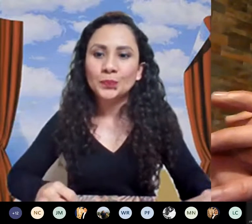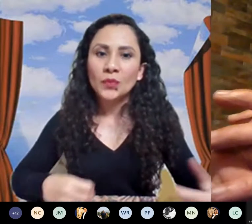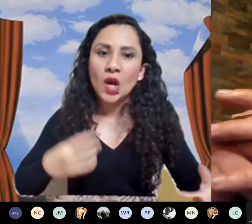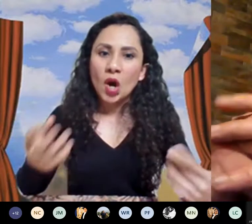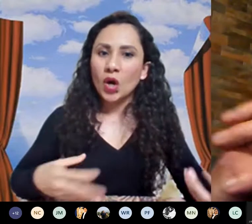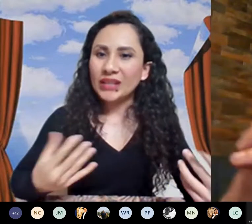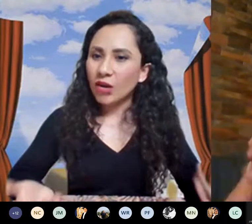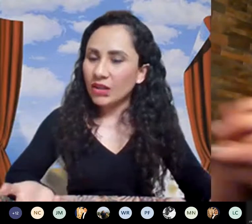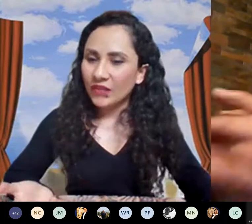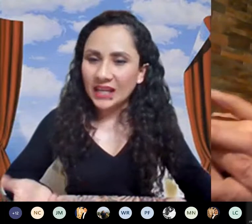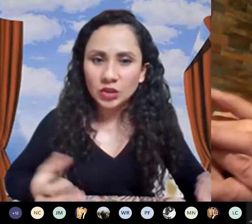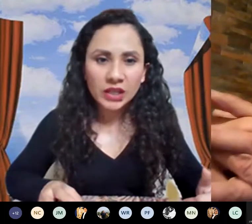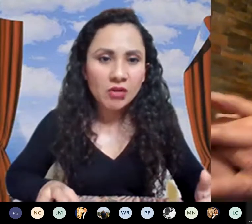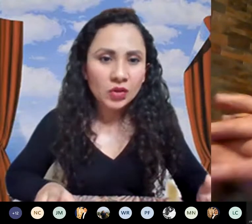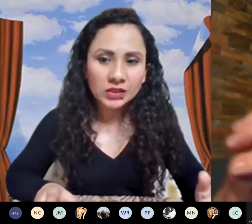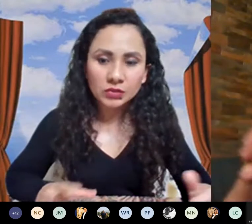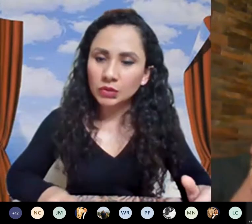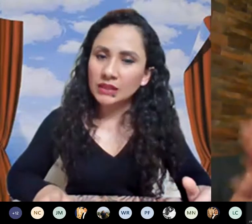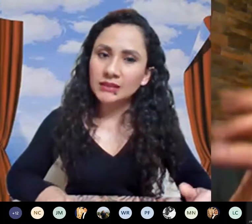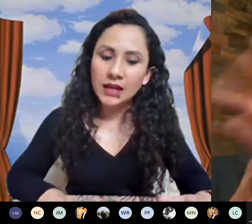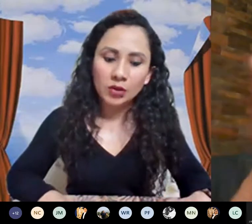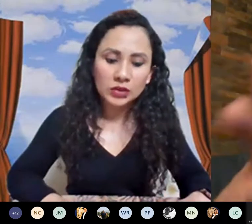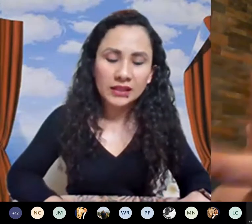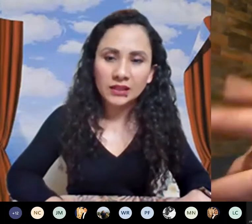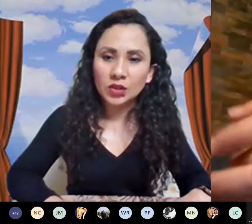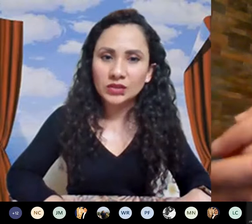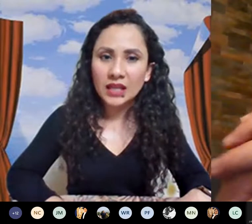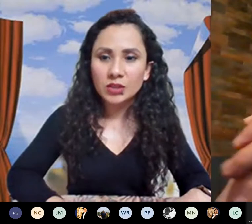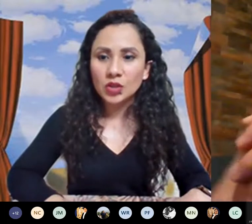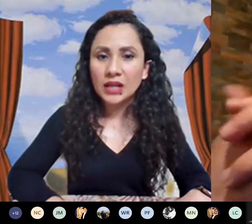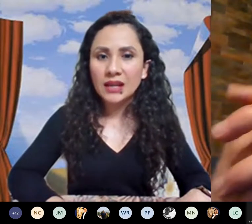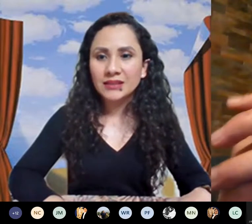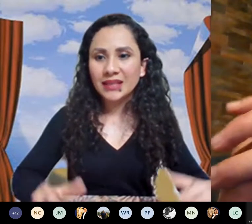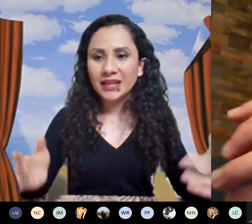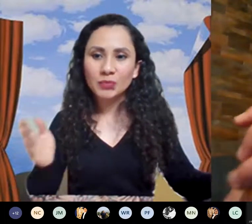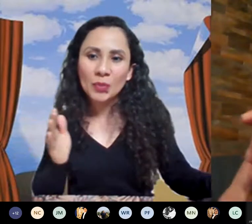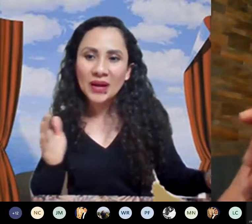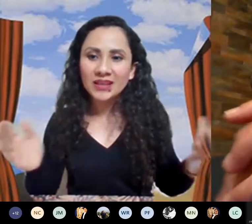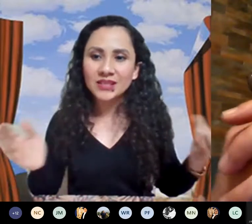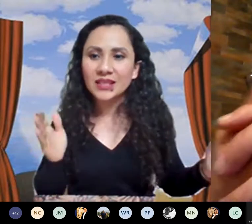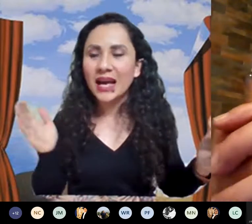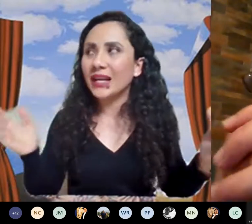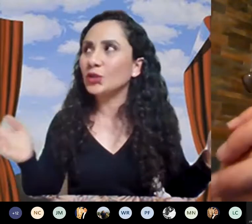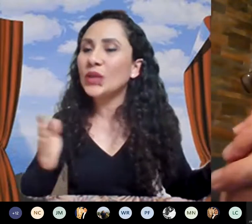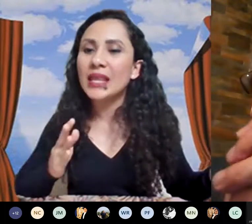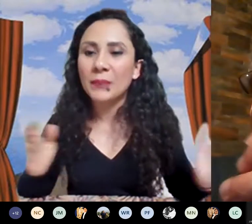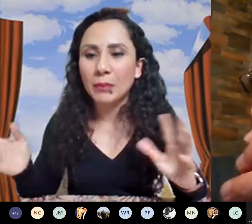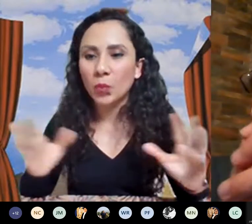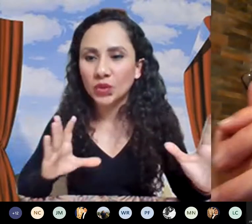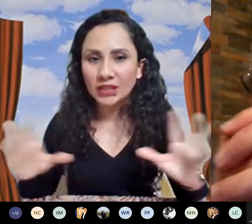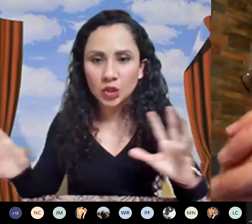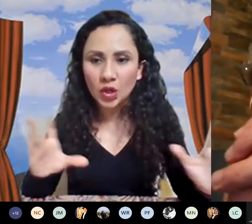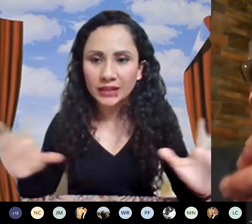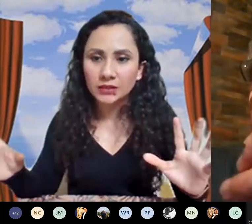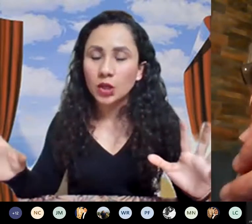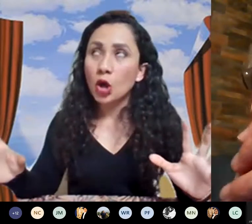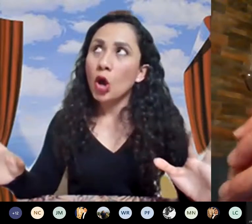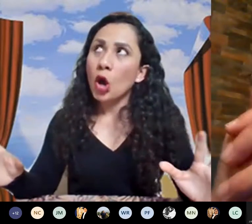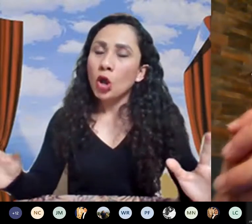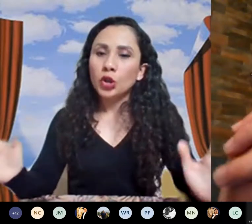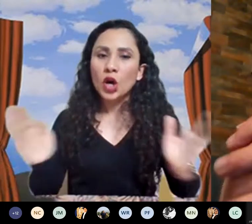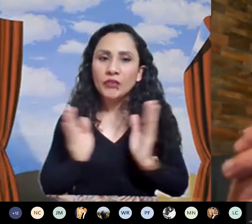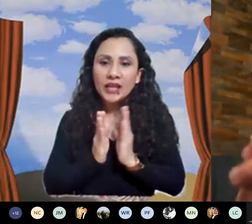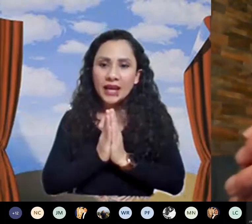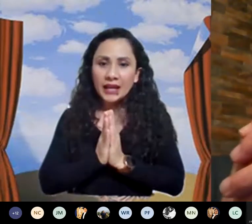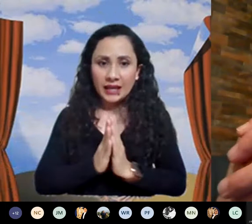asigno otra codificación que luego se suele utilizar en los genéticos tradicionales que es muy parecida es una de permutaciones